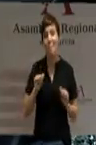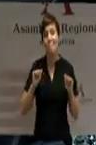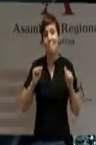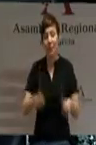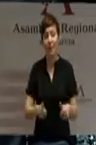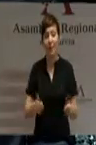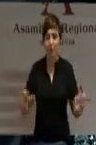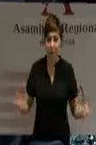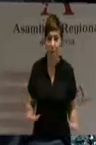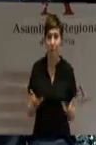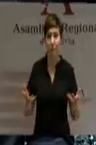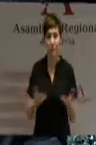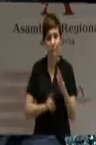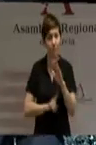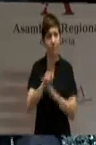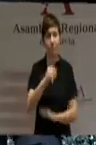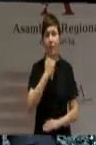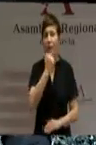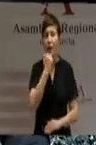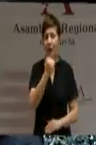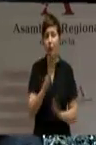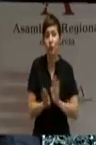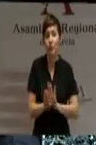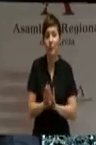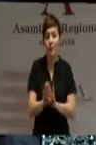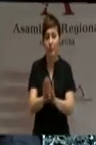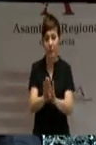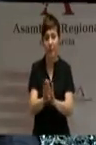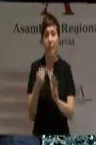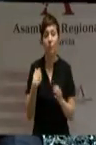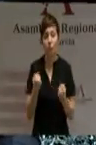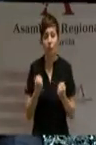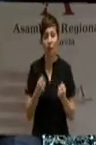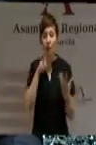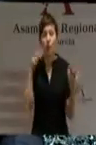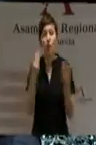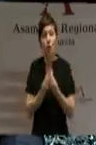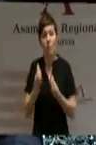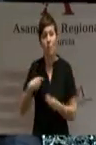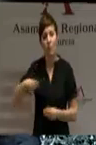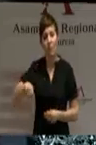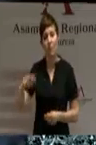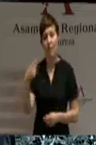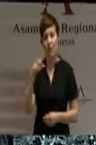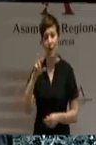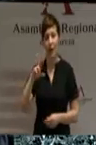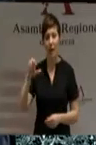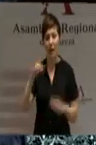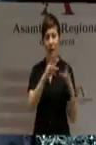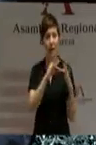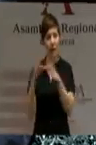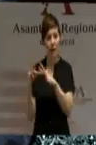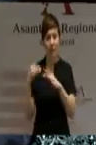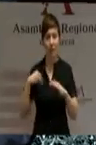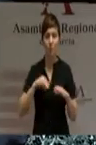nuevo impulso y que los seguirá haciendo con mucha más fuerza con garre al frente del Gobierno.